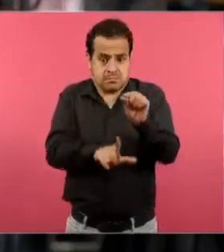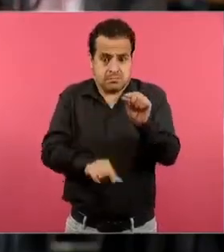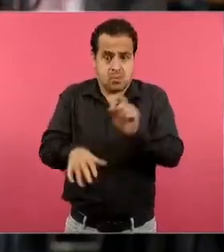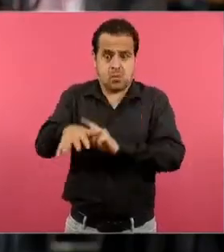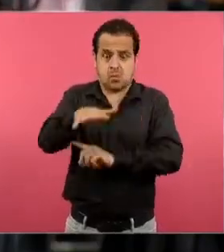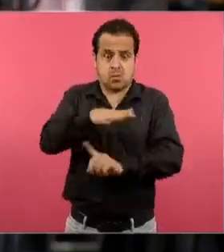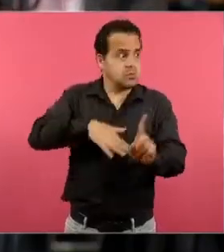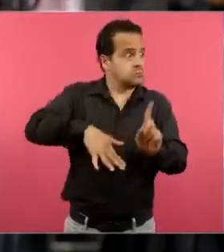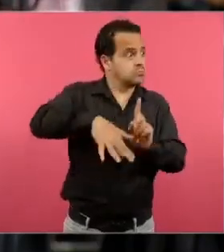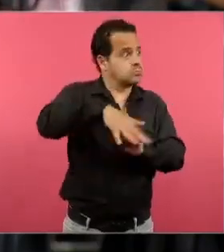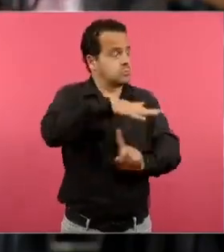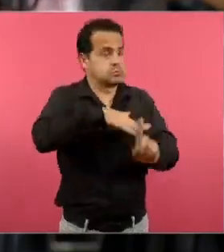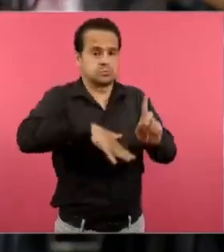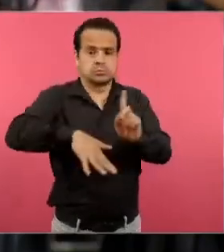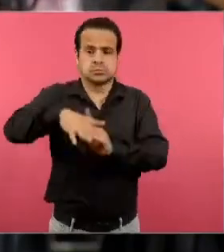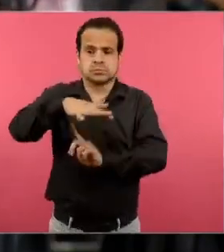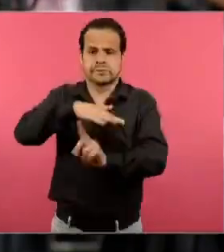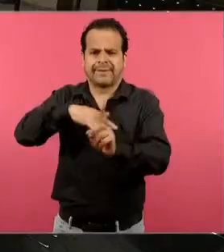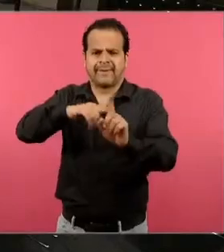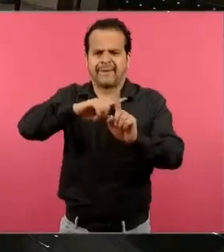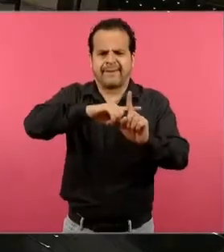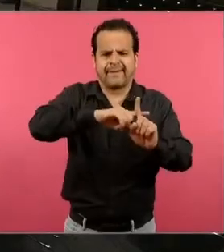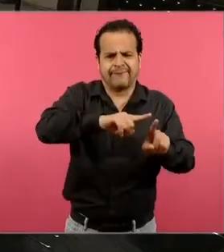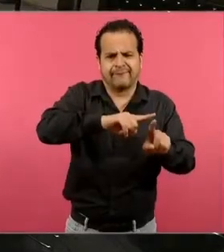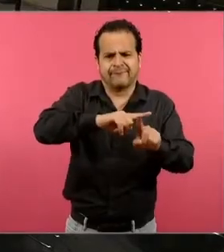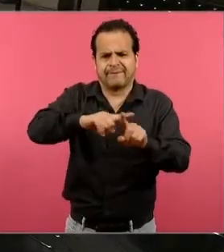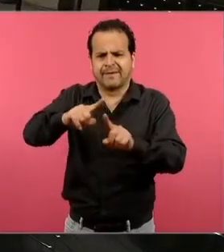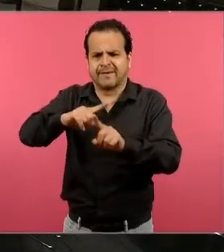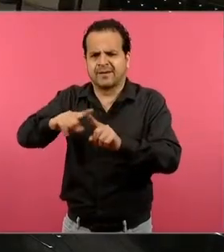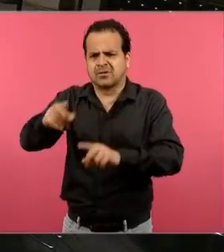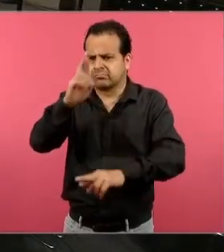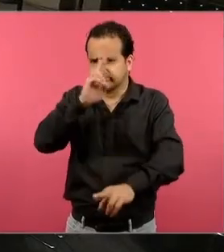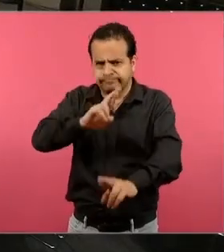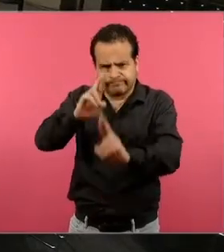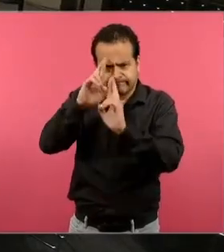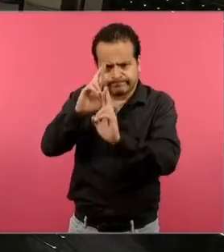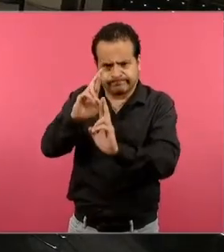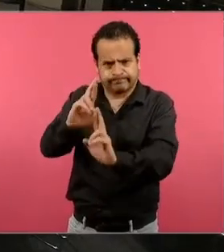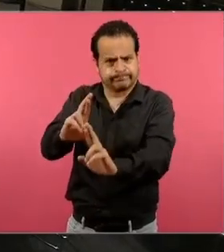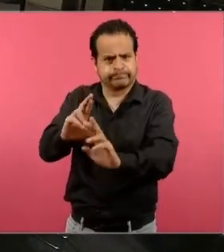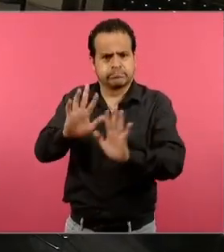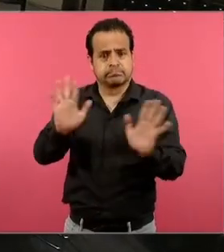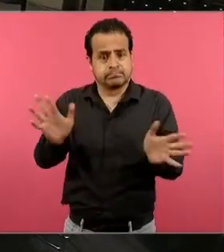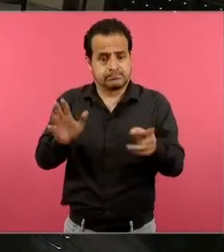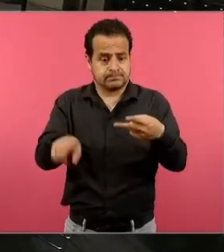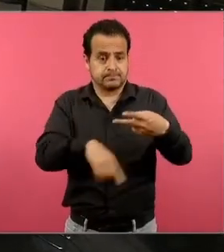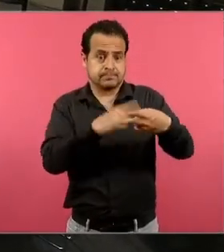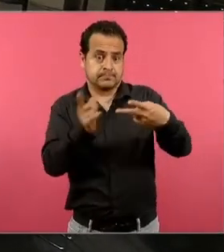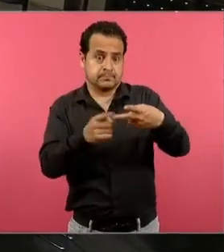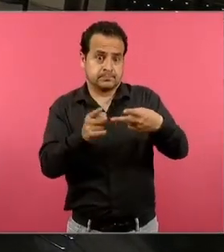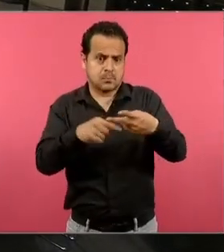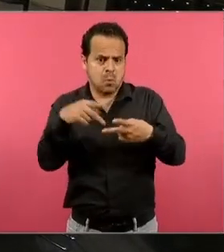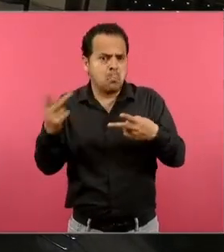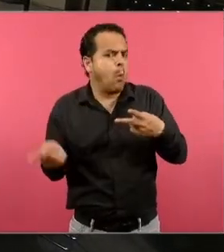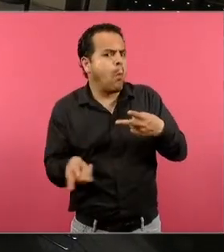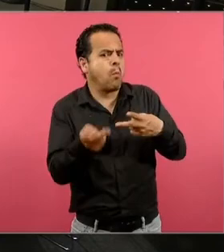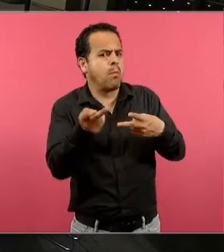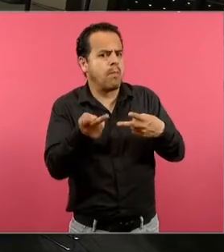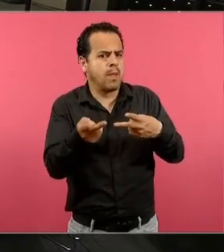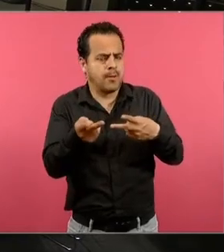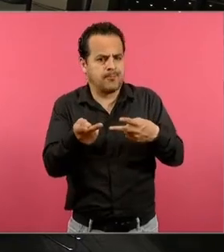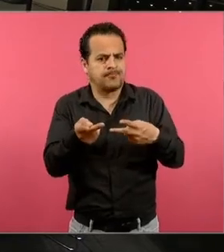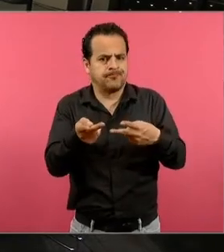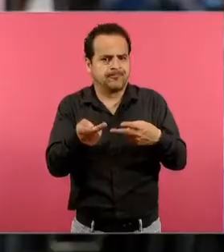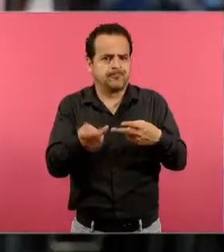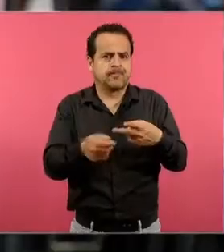quiera. Y si me permite una segunda pregunta, si nos pudiera explicar un poco sobre el proceso de elaboración de los programas